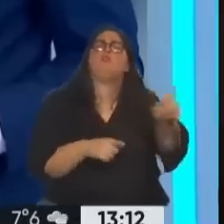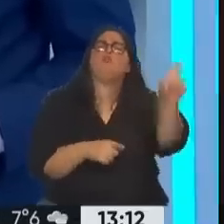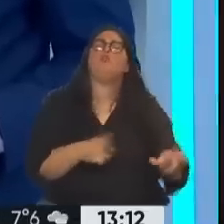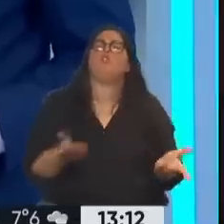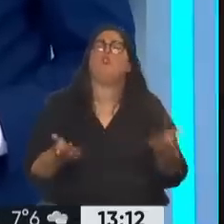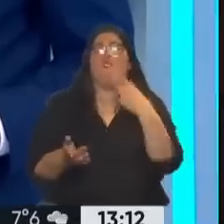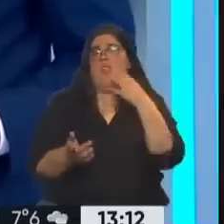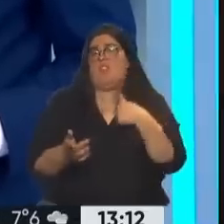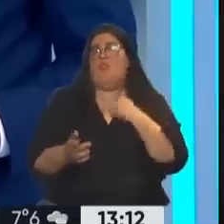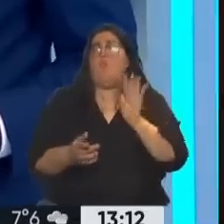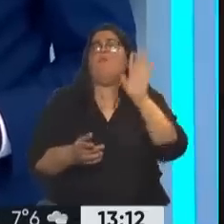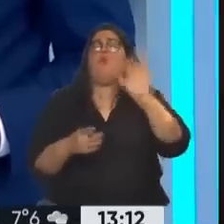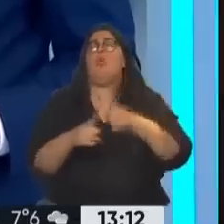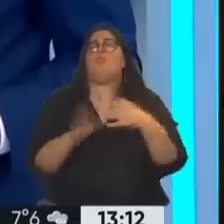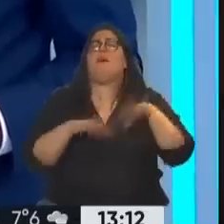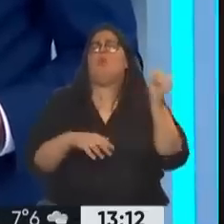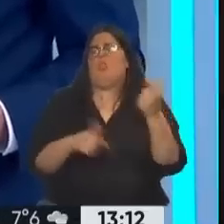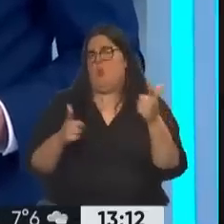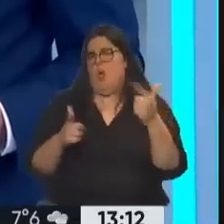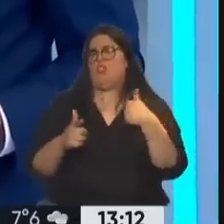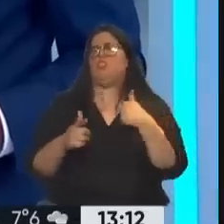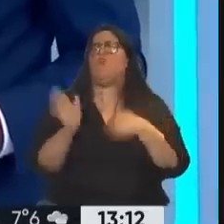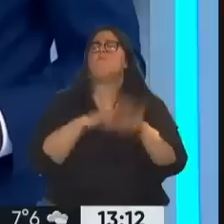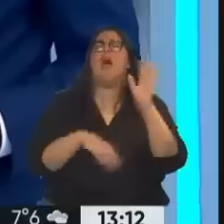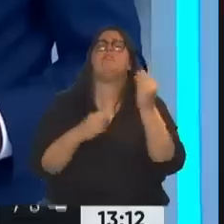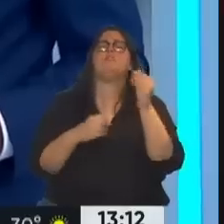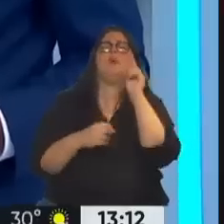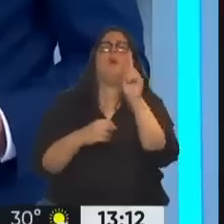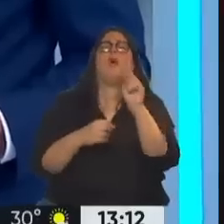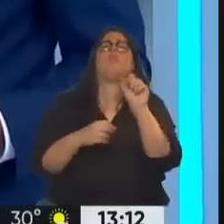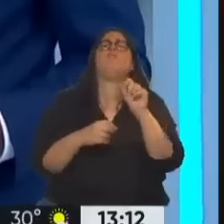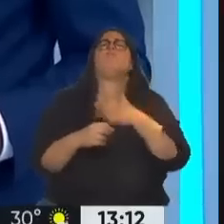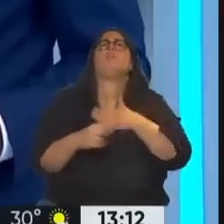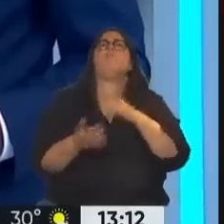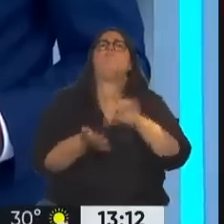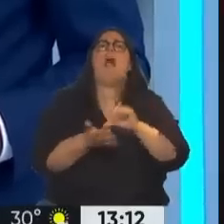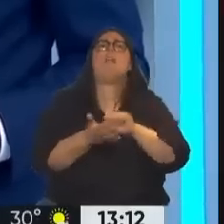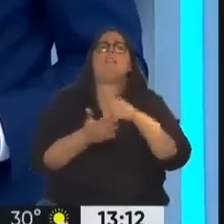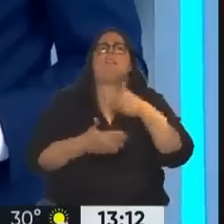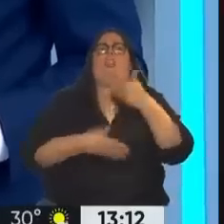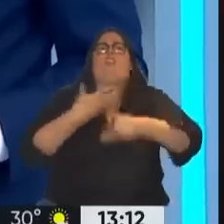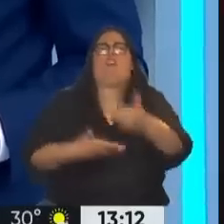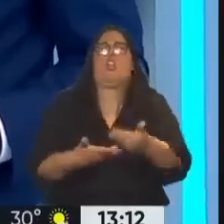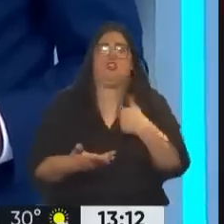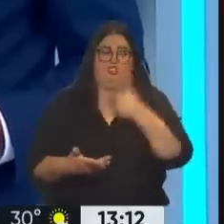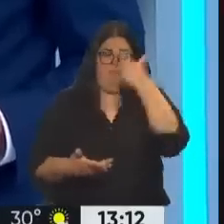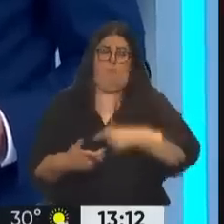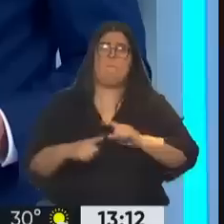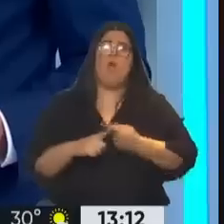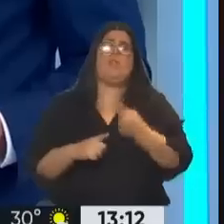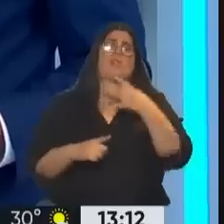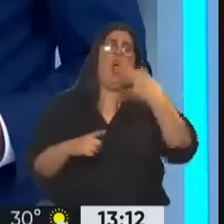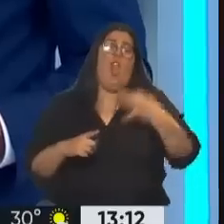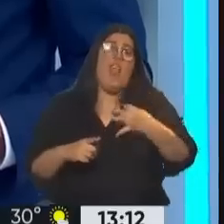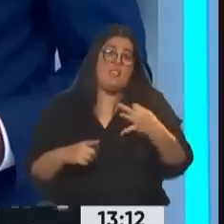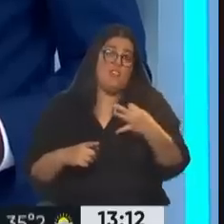Yo no estoy aquí por un futuro político. Mi proyecto vital era ver mi país fuera de su desarrollo. Y debe ser la obsesión de todo político honesto. Yo diría todo latinoamericano.